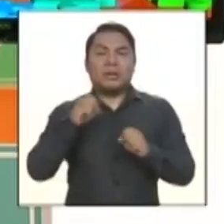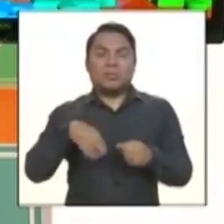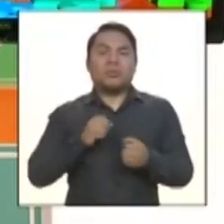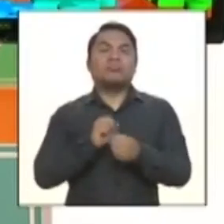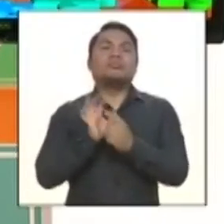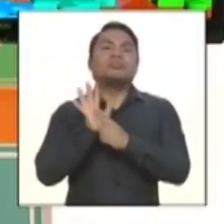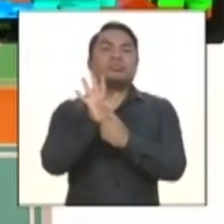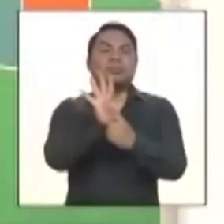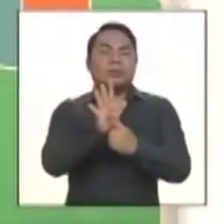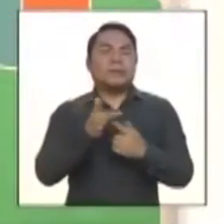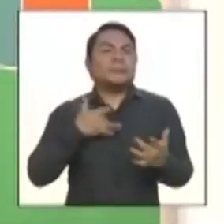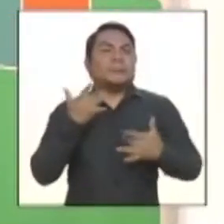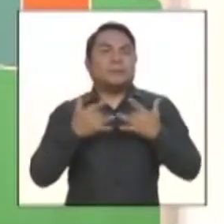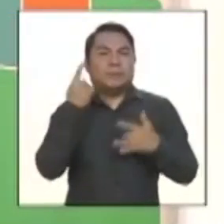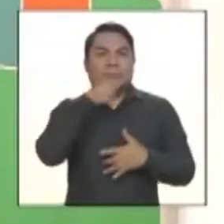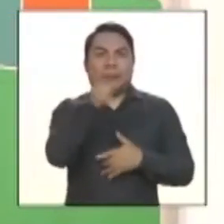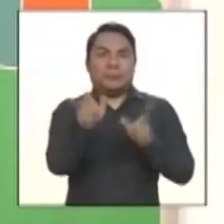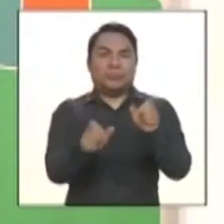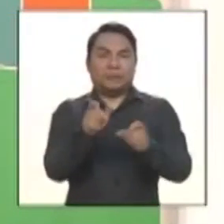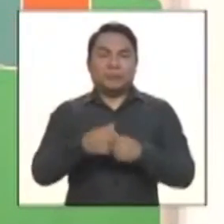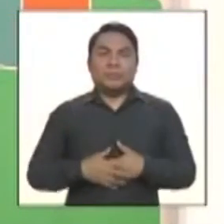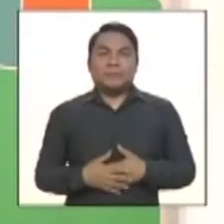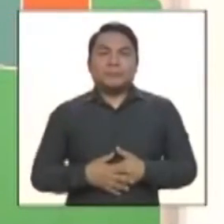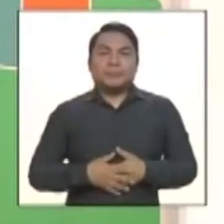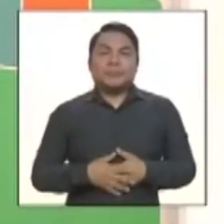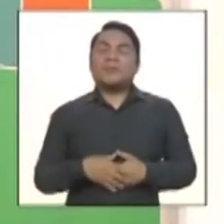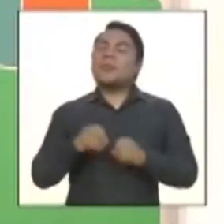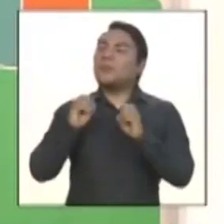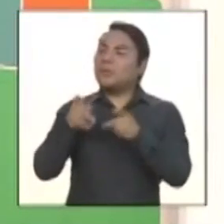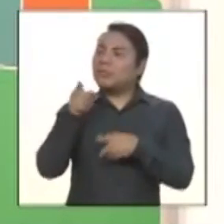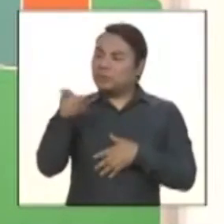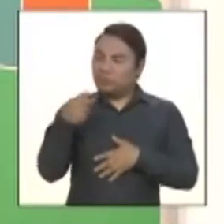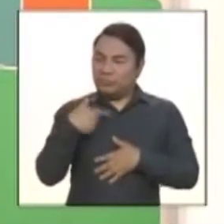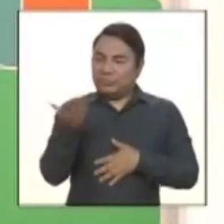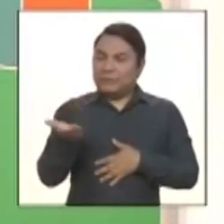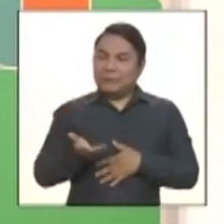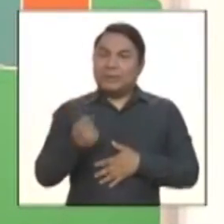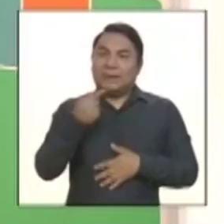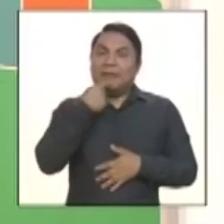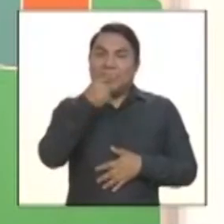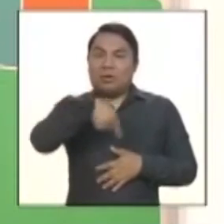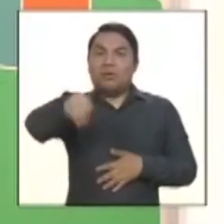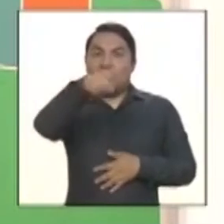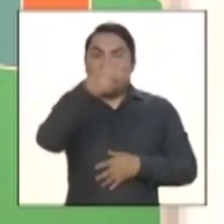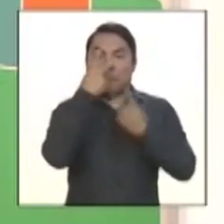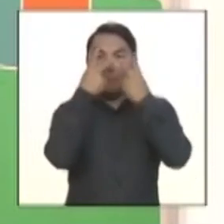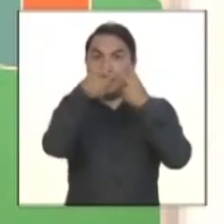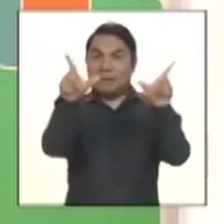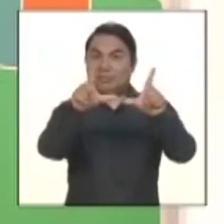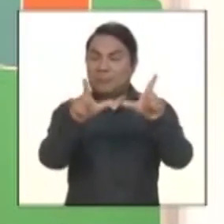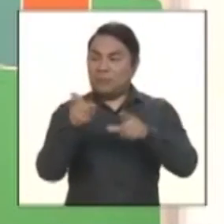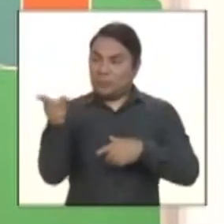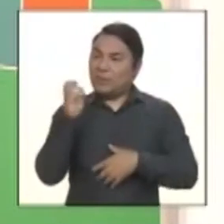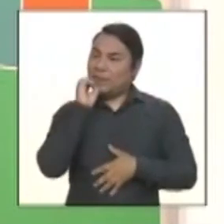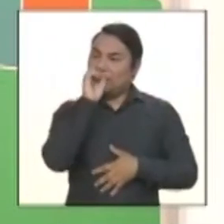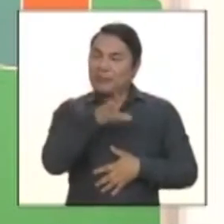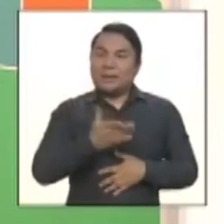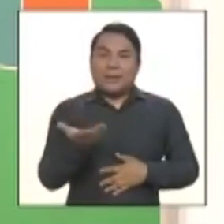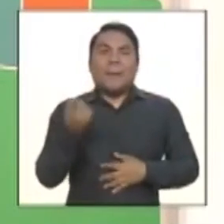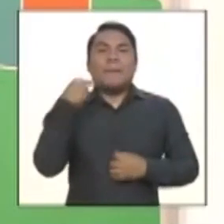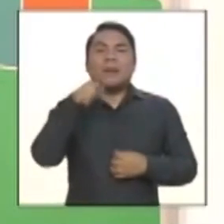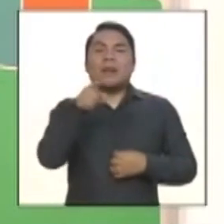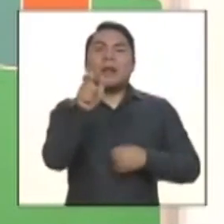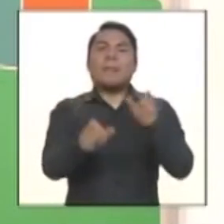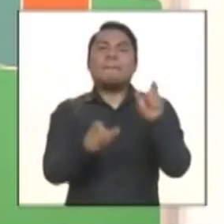inspiración también. A ver, siempre, bueno, tú como invitado, diría, quiero que me digas a todos que están viendo el programa. Sí. Para